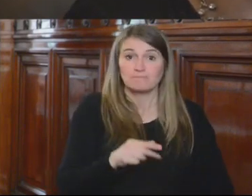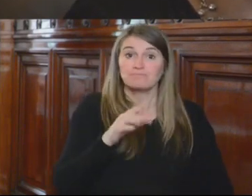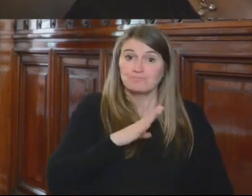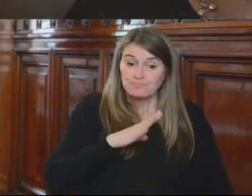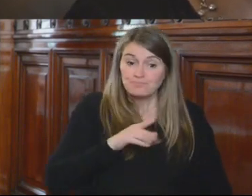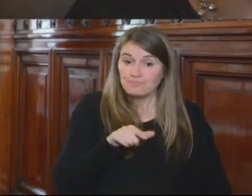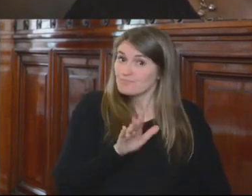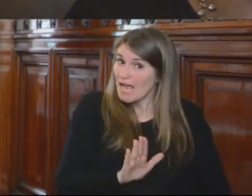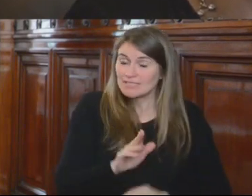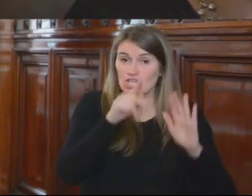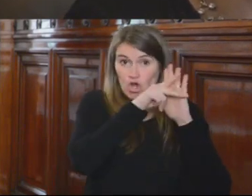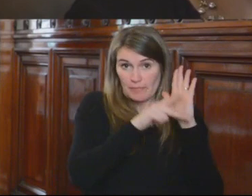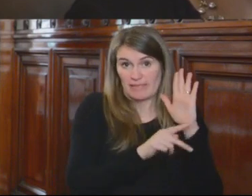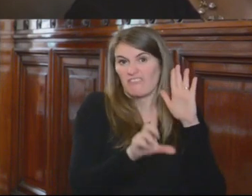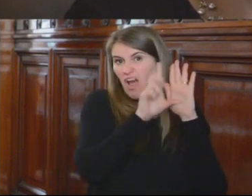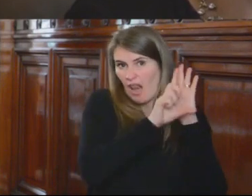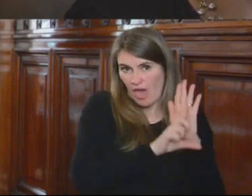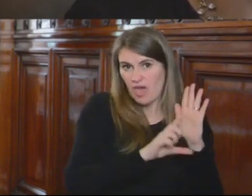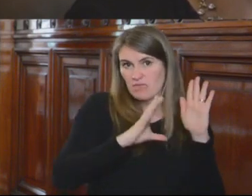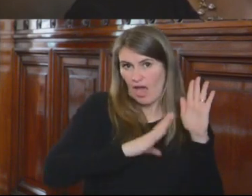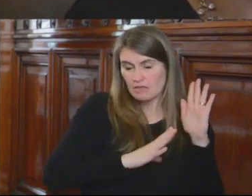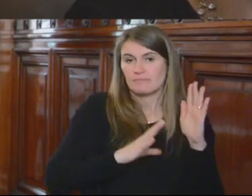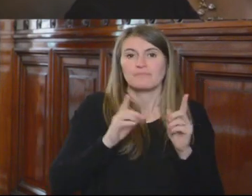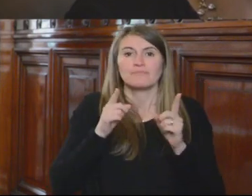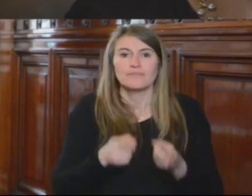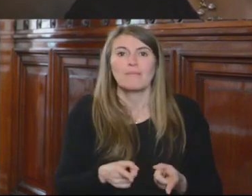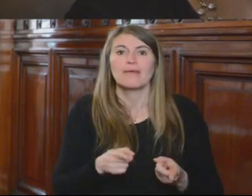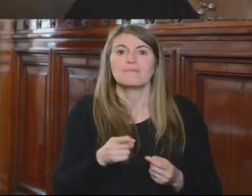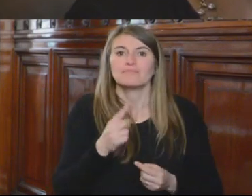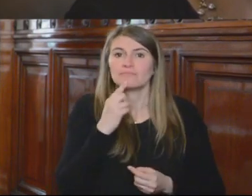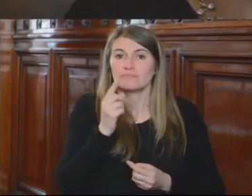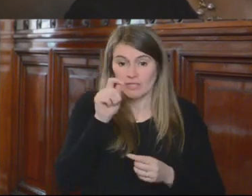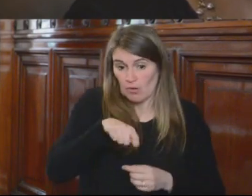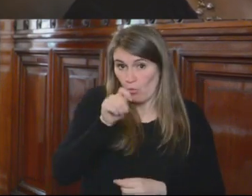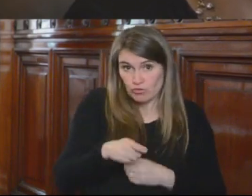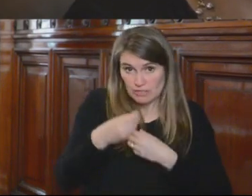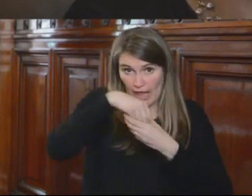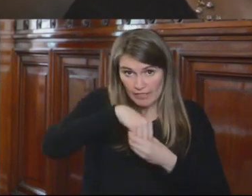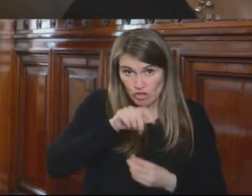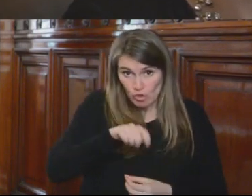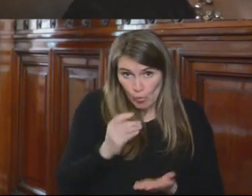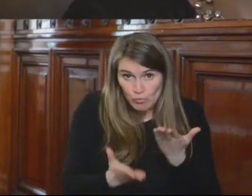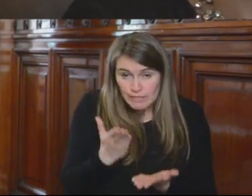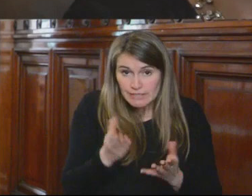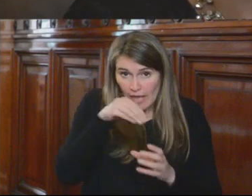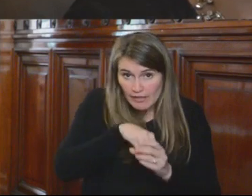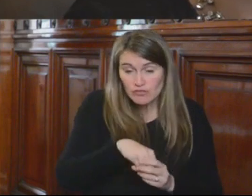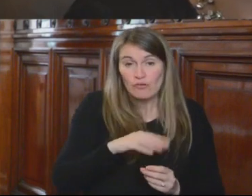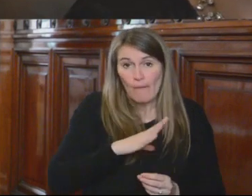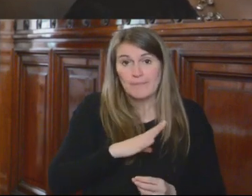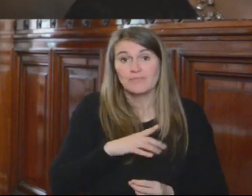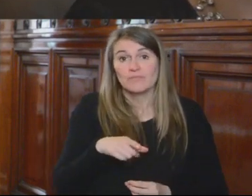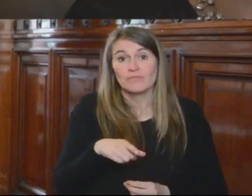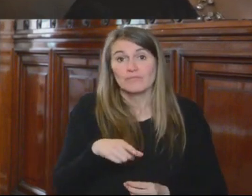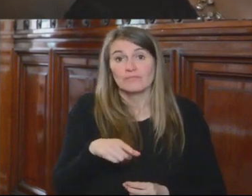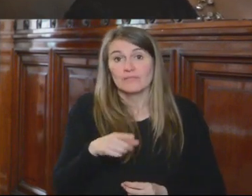normativa, a través de leyes, como también en la vía jurisprudencial, a través de jurisprudencia, fundamentalmente del